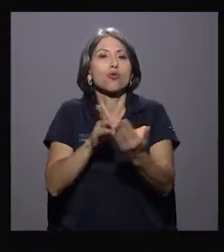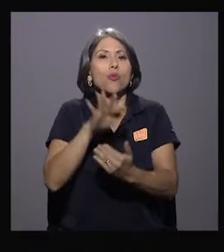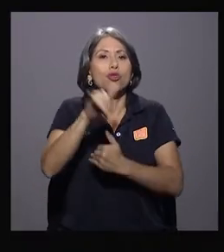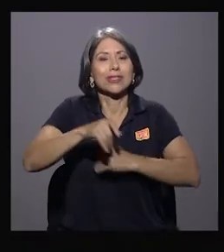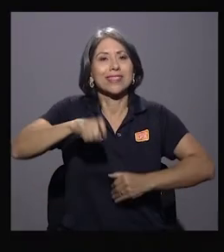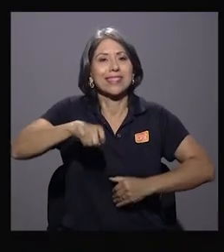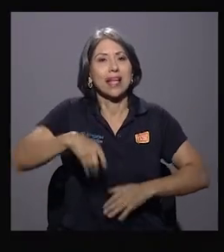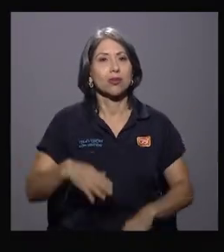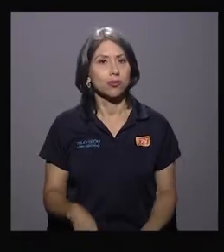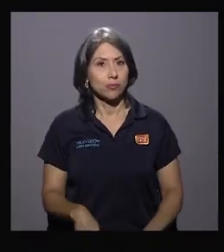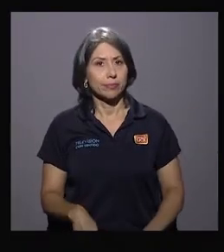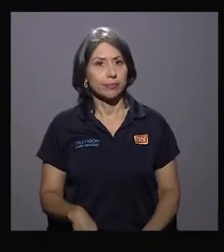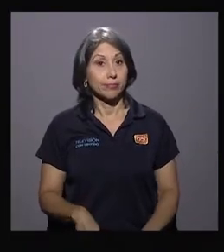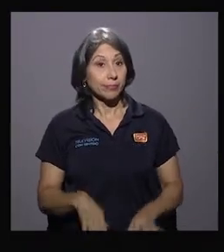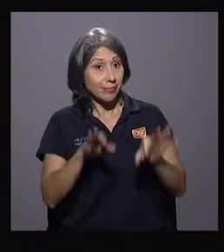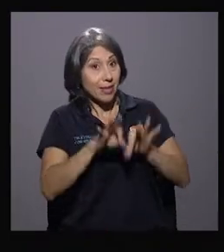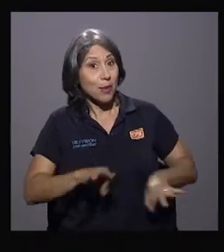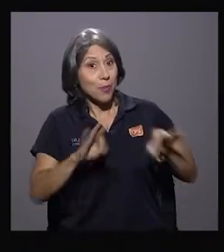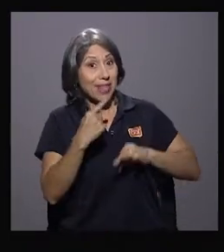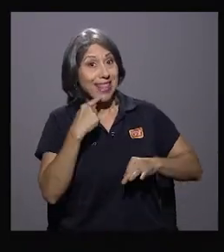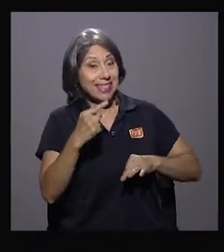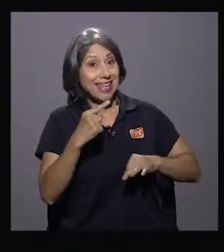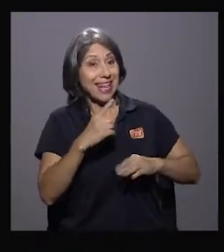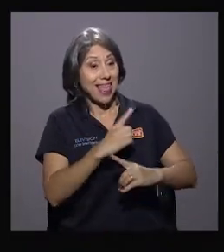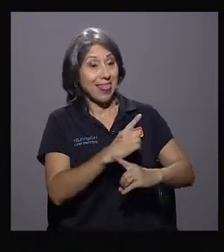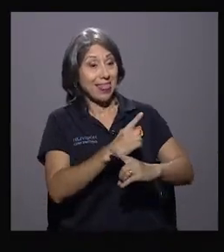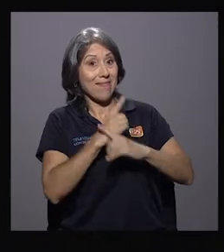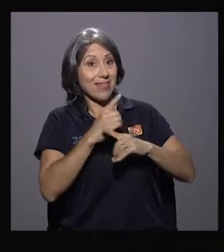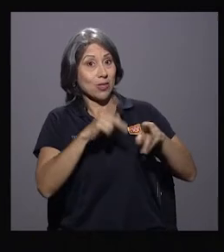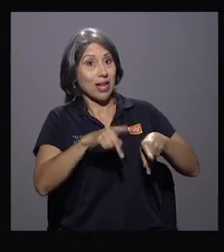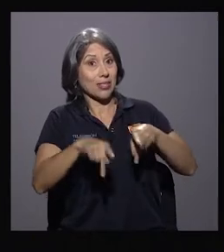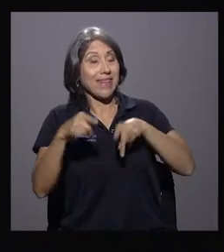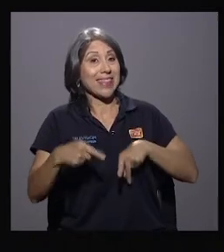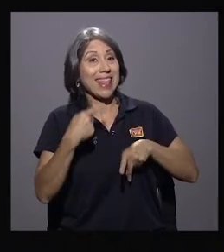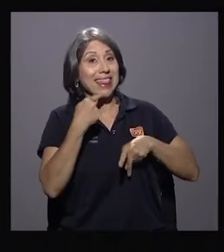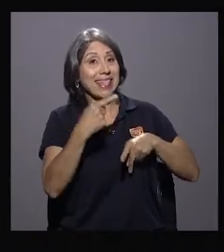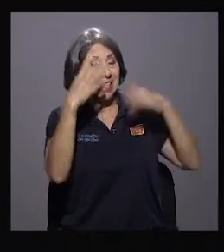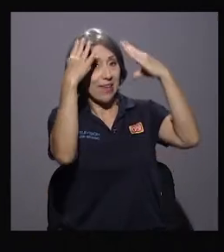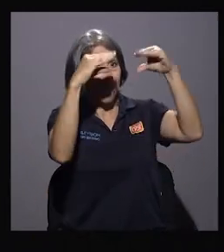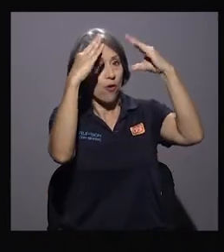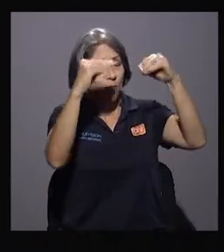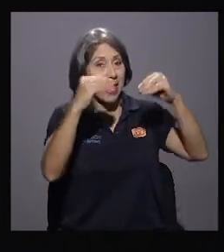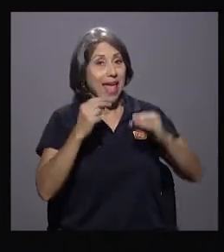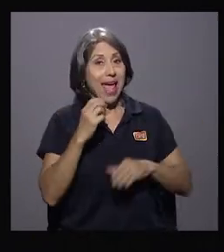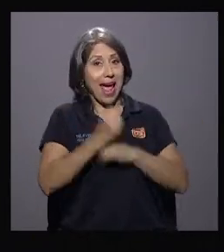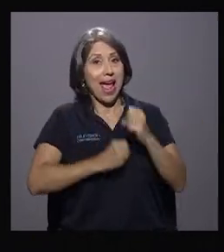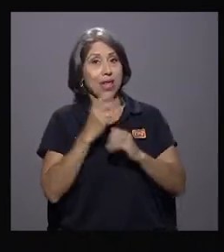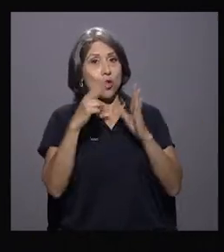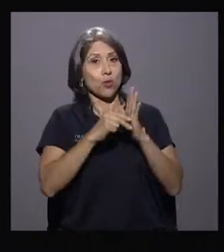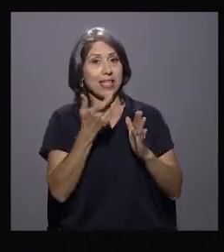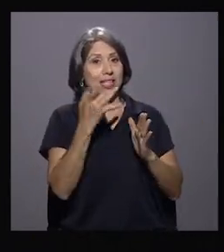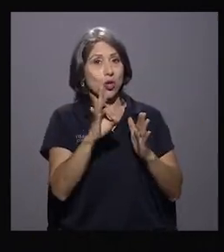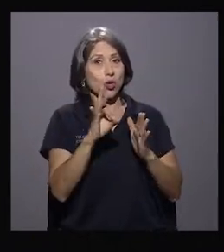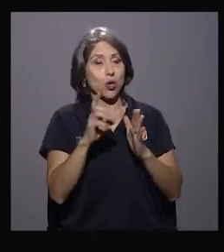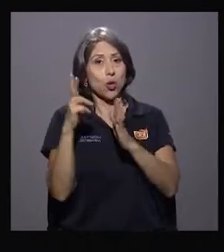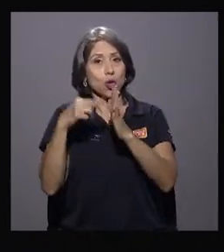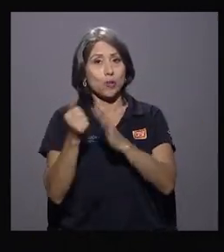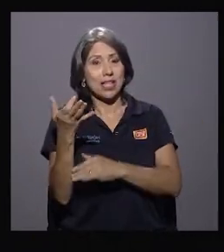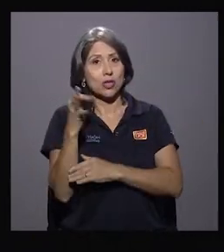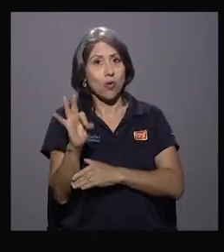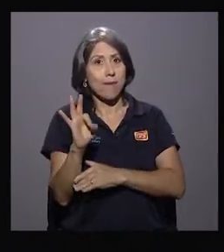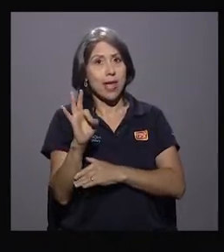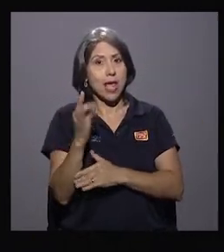institución. Ahora, ¿merece la pena decir que el informe de Defensoría decía que en 2018-2019 el avance en términos económicos fue